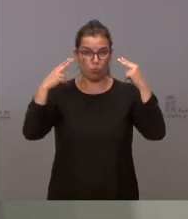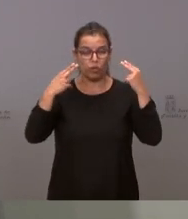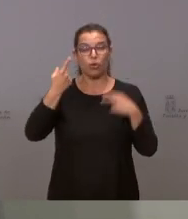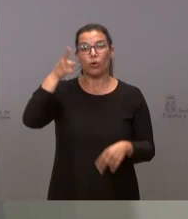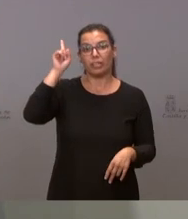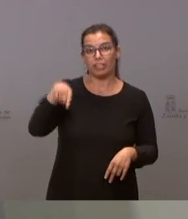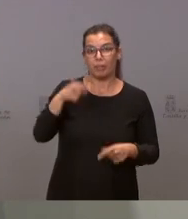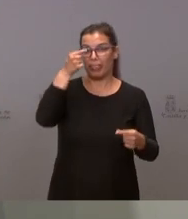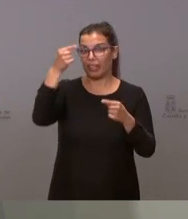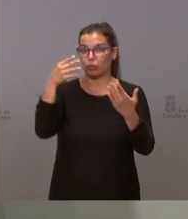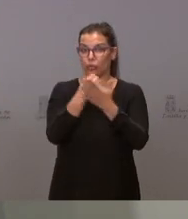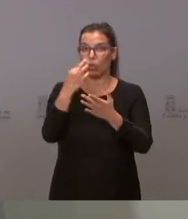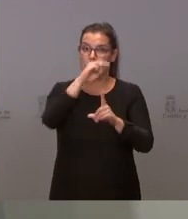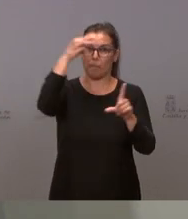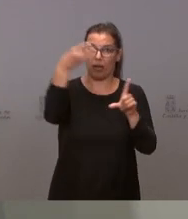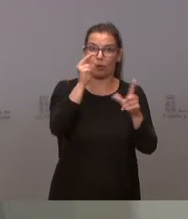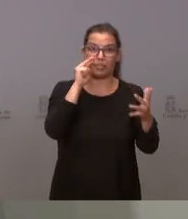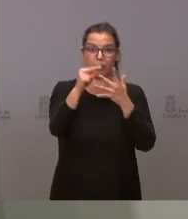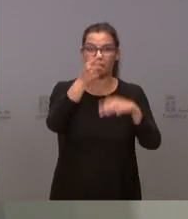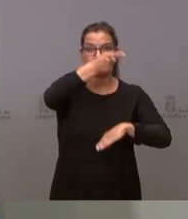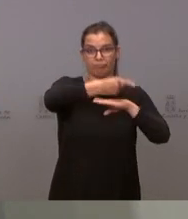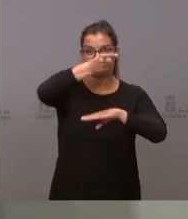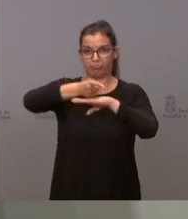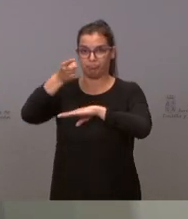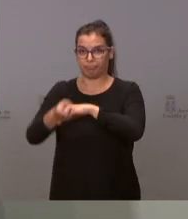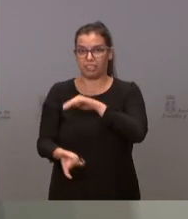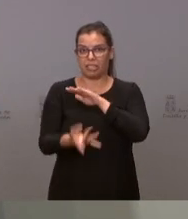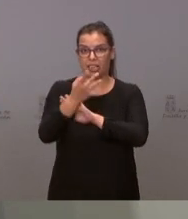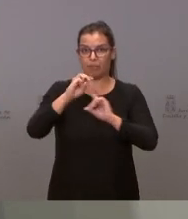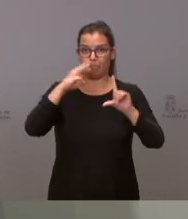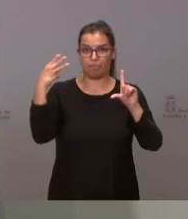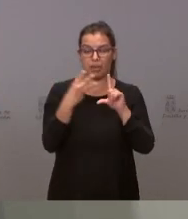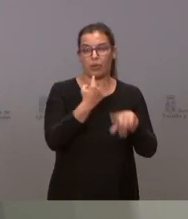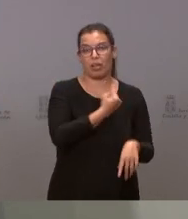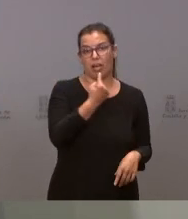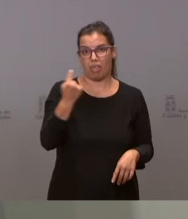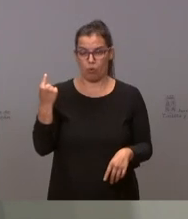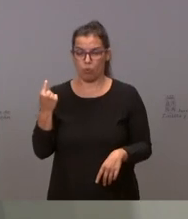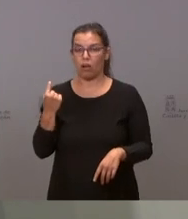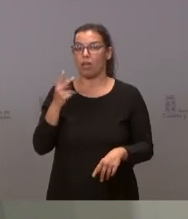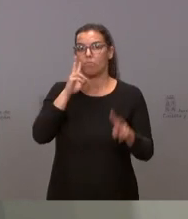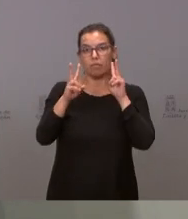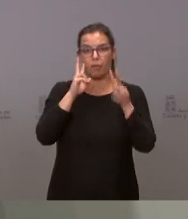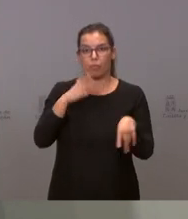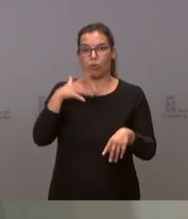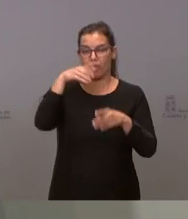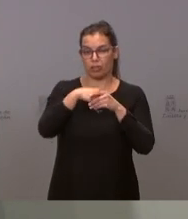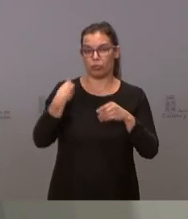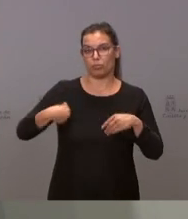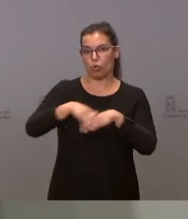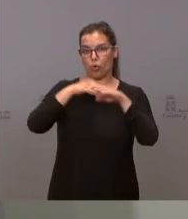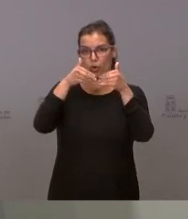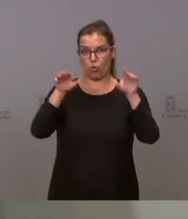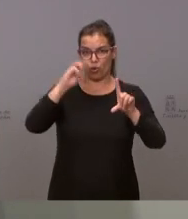transparentes a través de una web que será obligatoria y a la que se accederá a través del portal de Gobierno Abierto